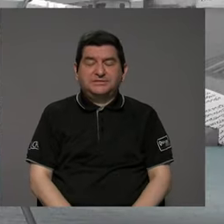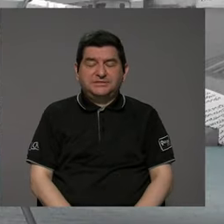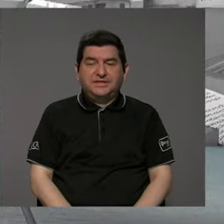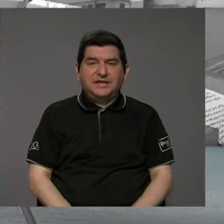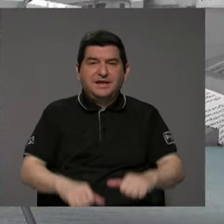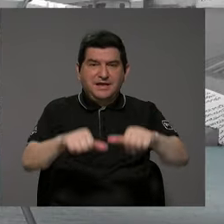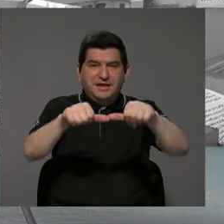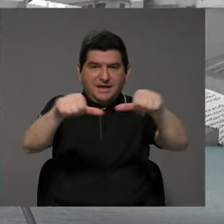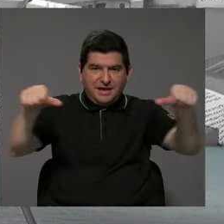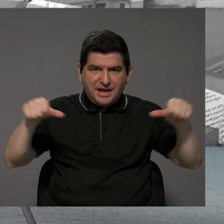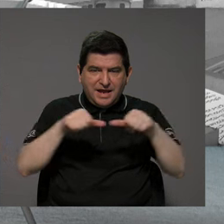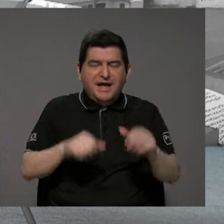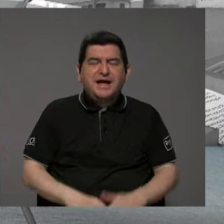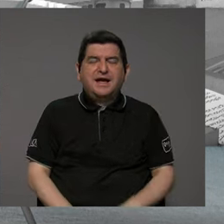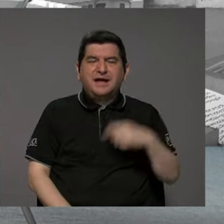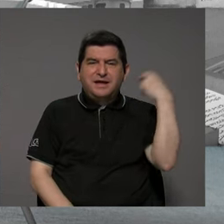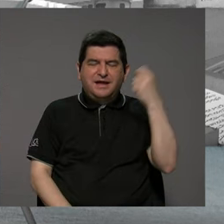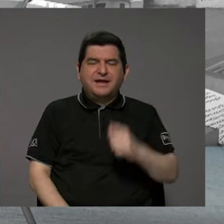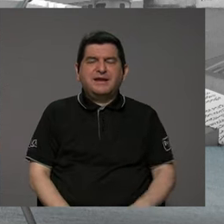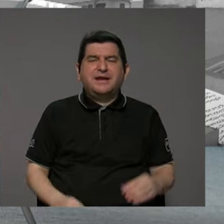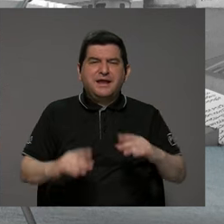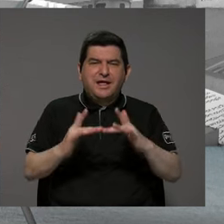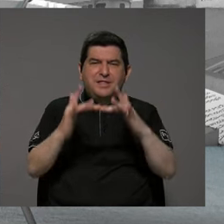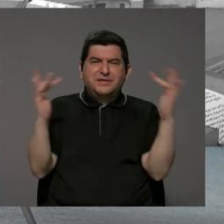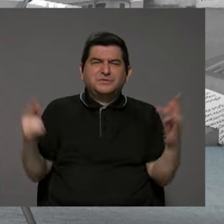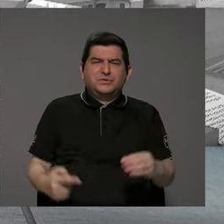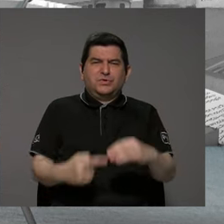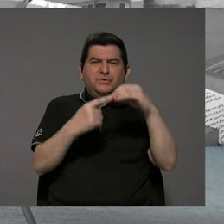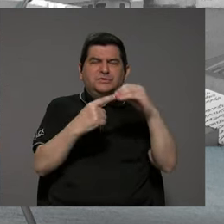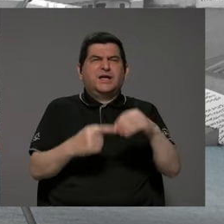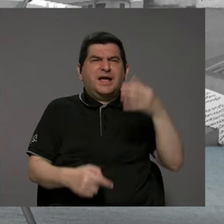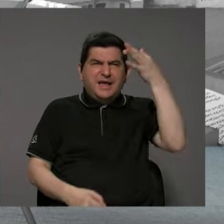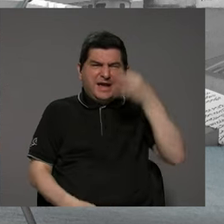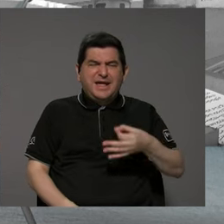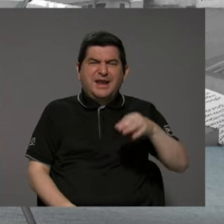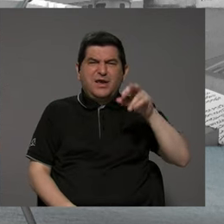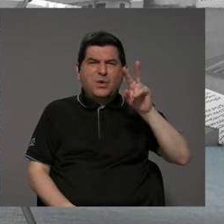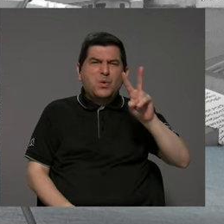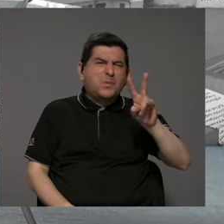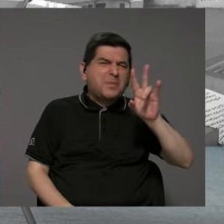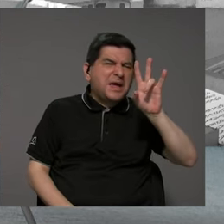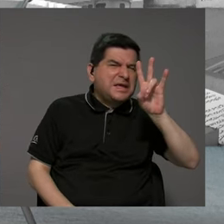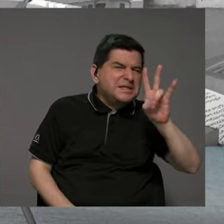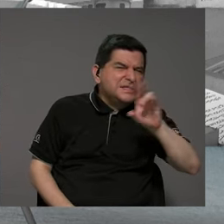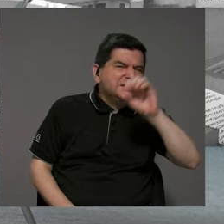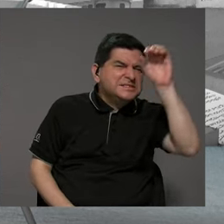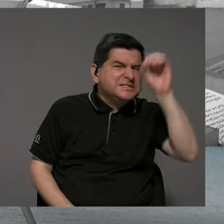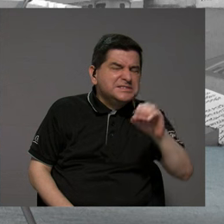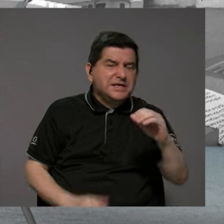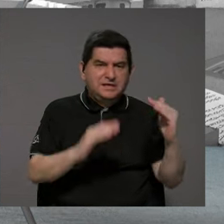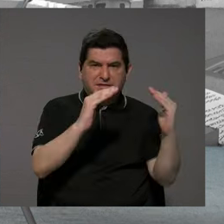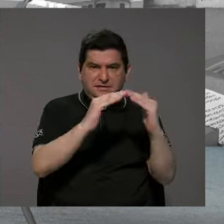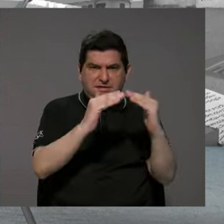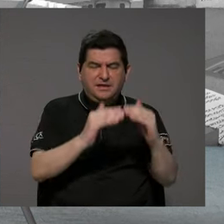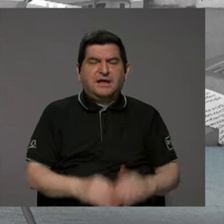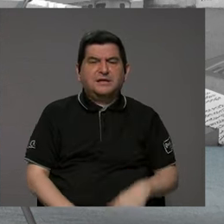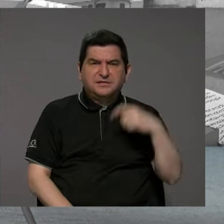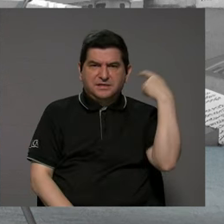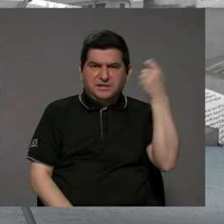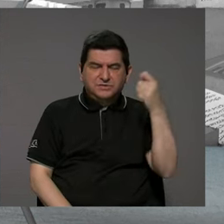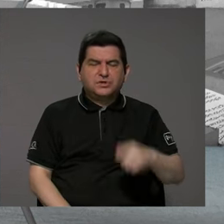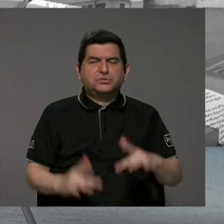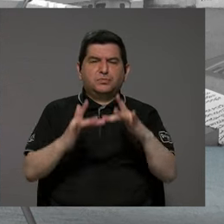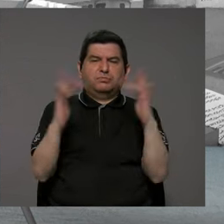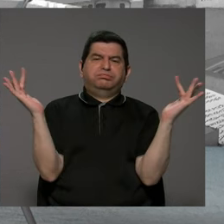chorotega es la región más desconectada del país, creo que está en un 27, por ahí creo que andaba, 27% de los hogares de la región chorotega están